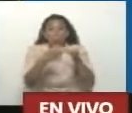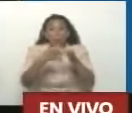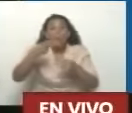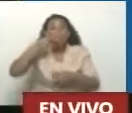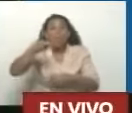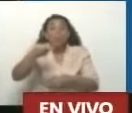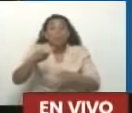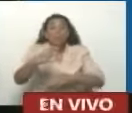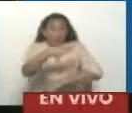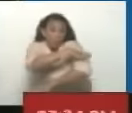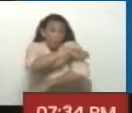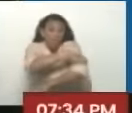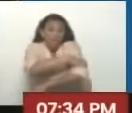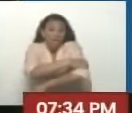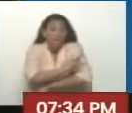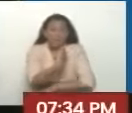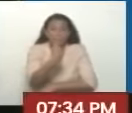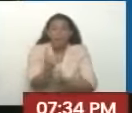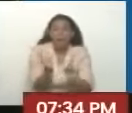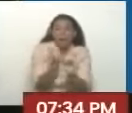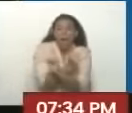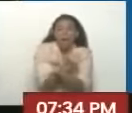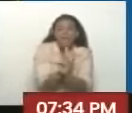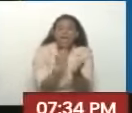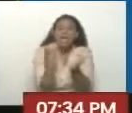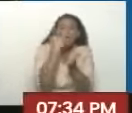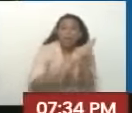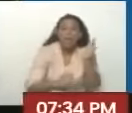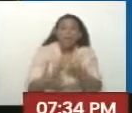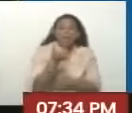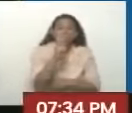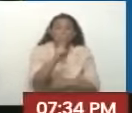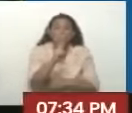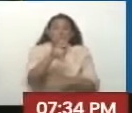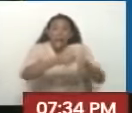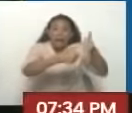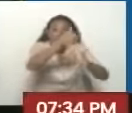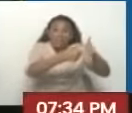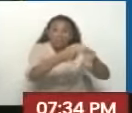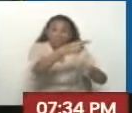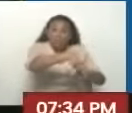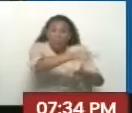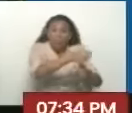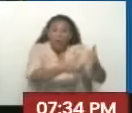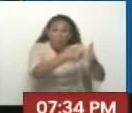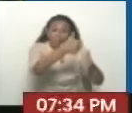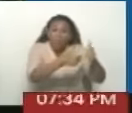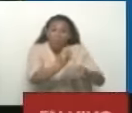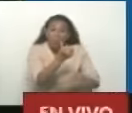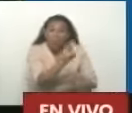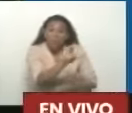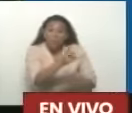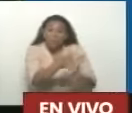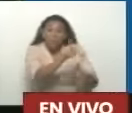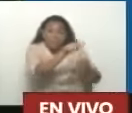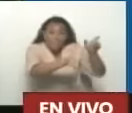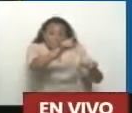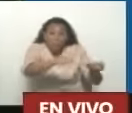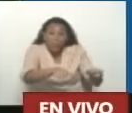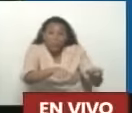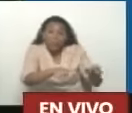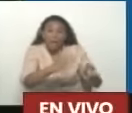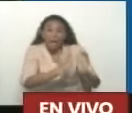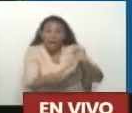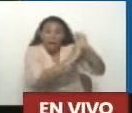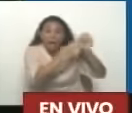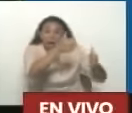En las primeras De cambio Incribieron 12 candidaturas 12 candidaturas